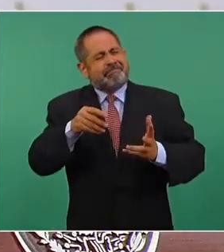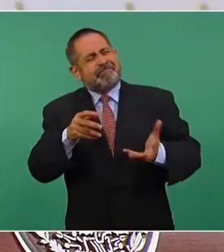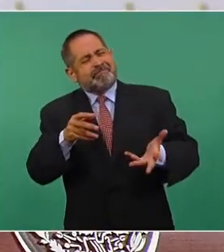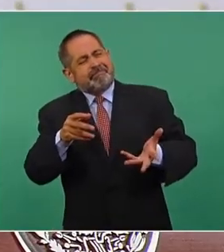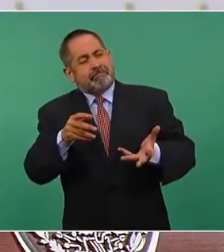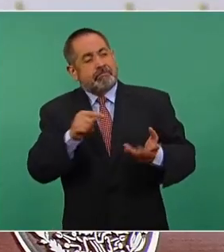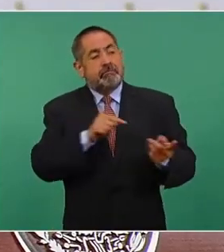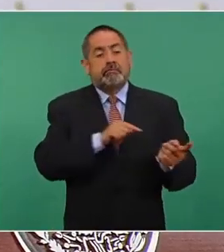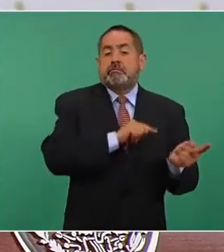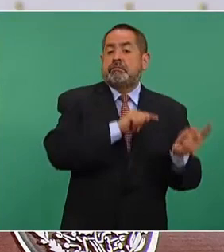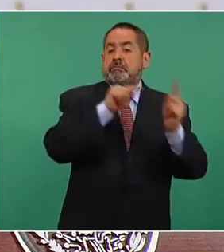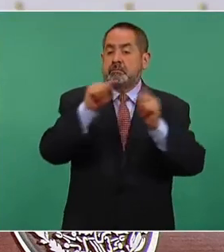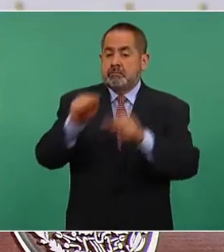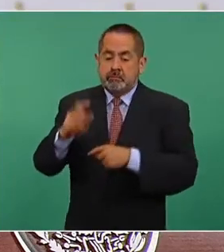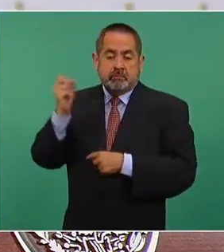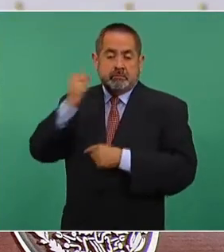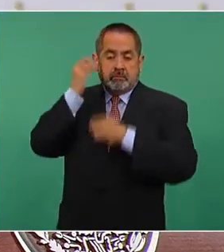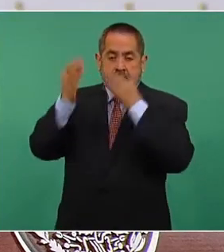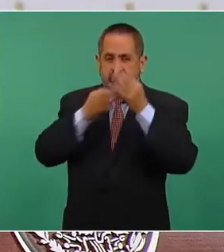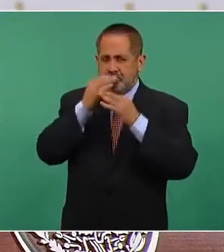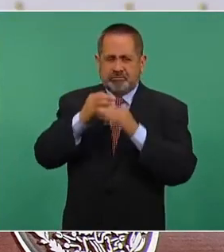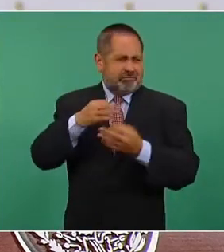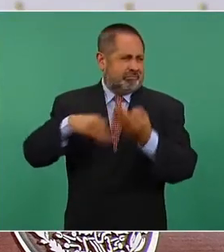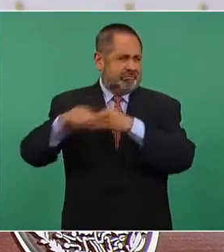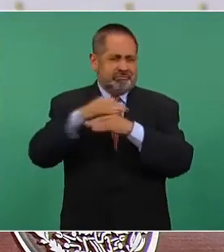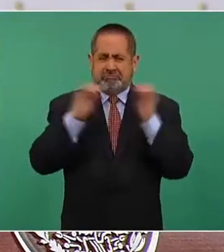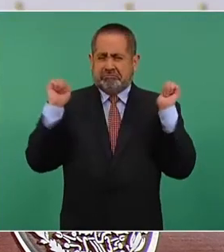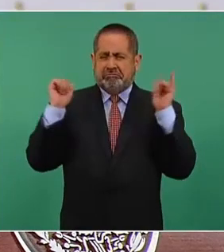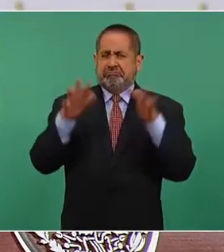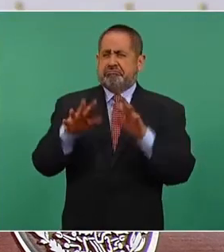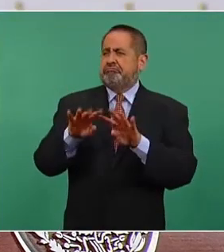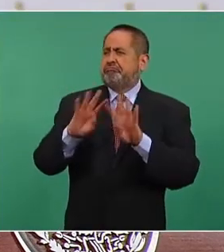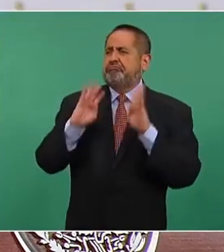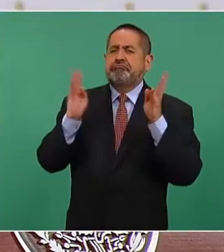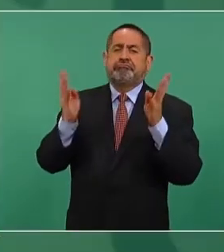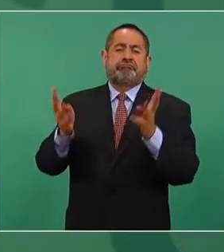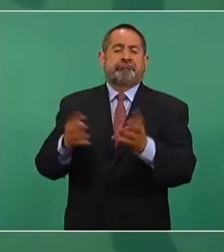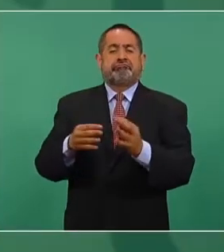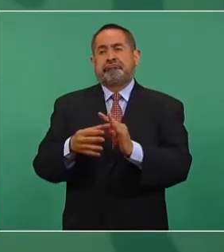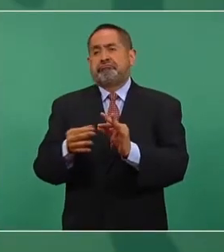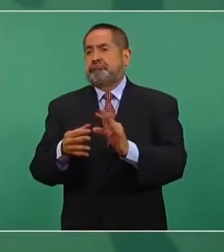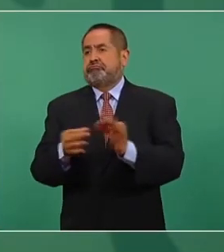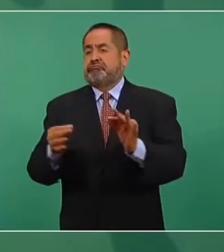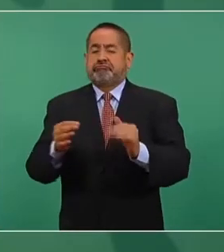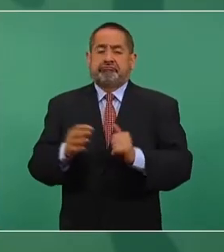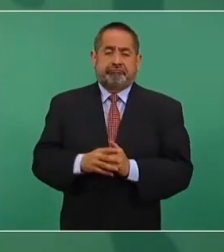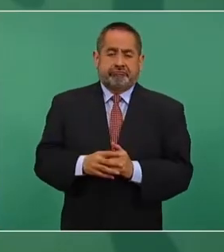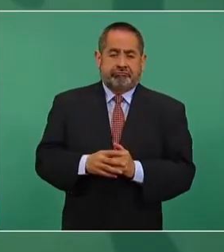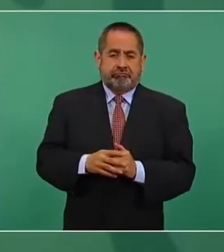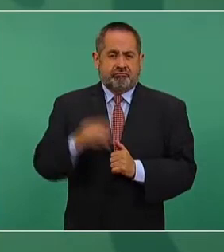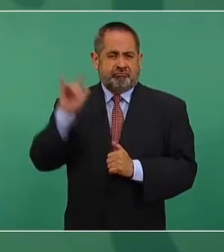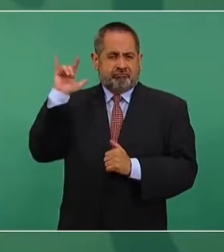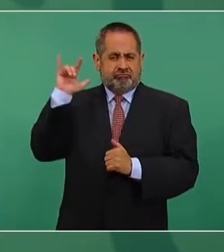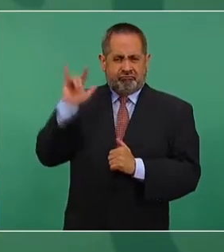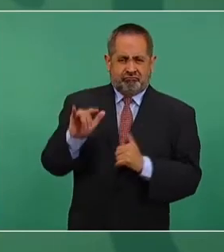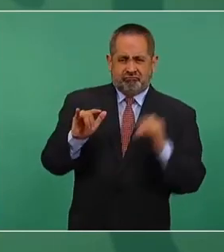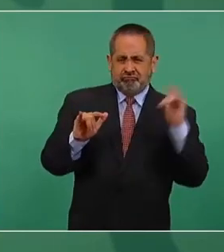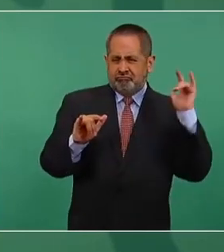todos en aviones